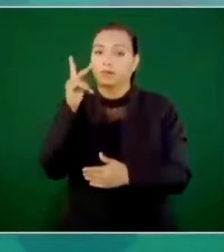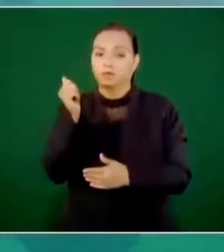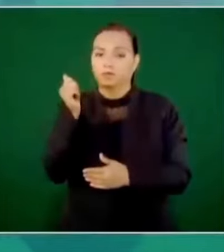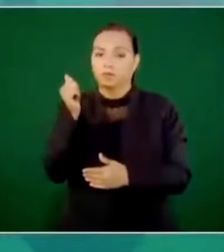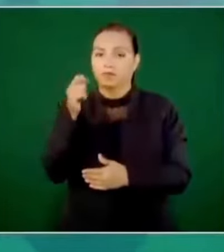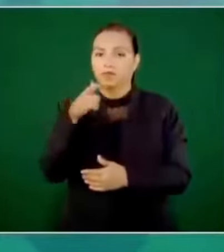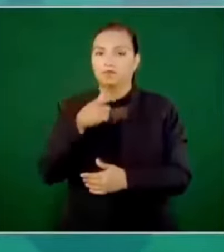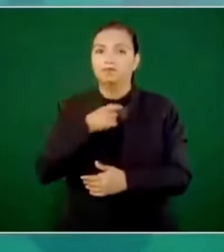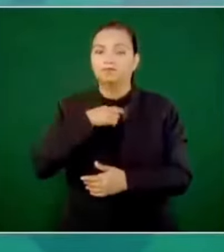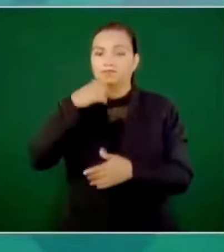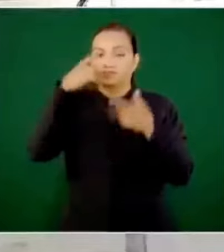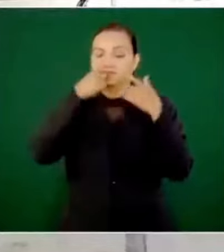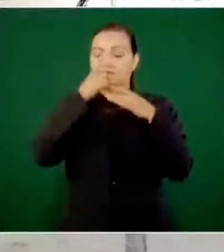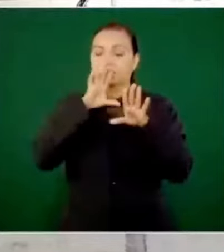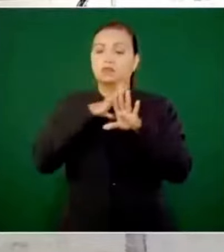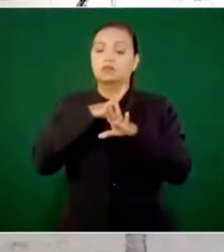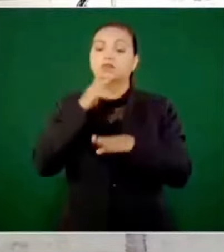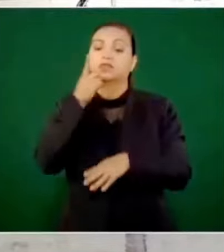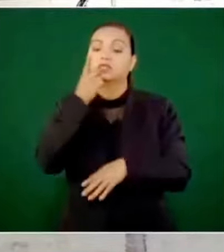llegó a sostener